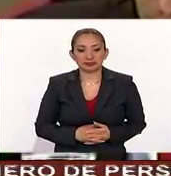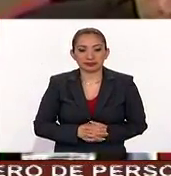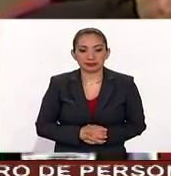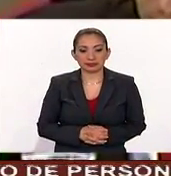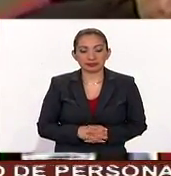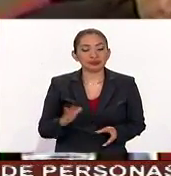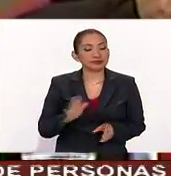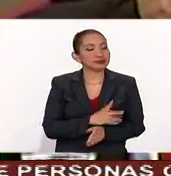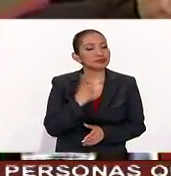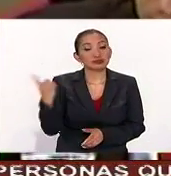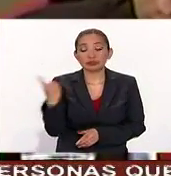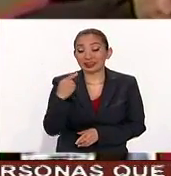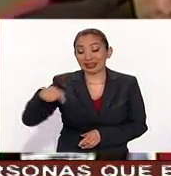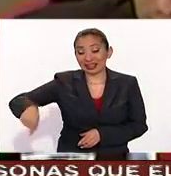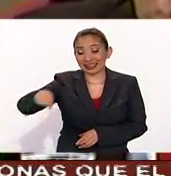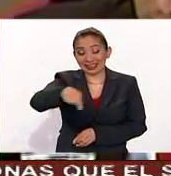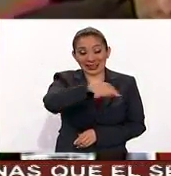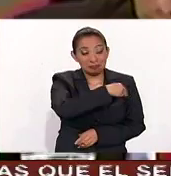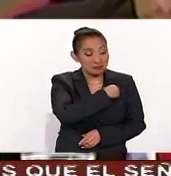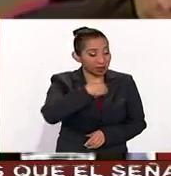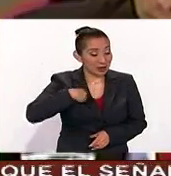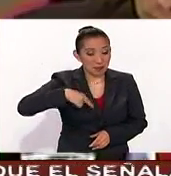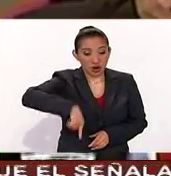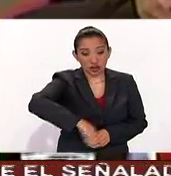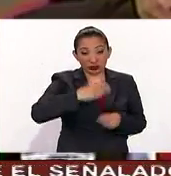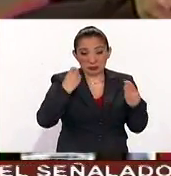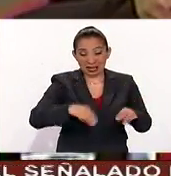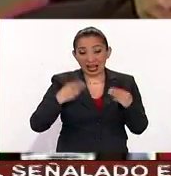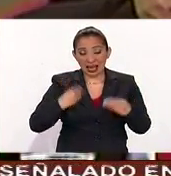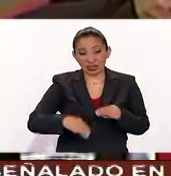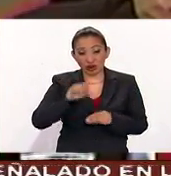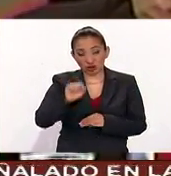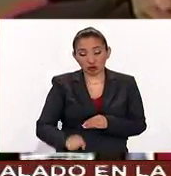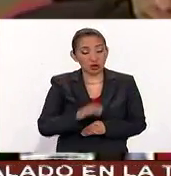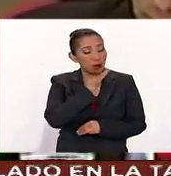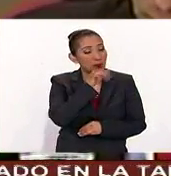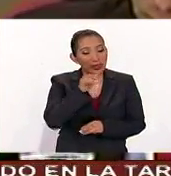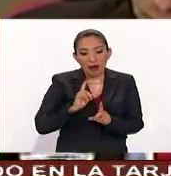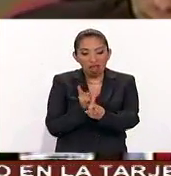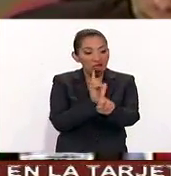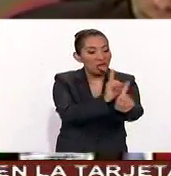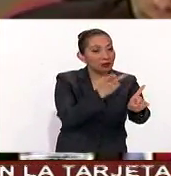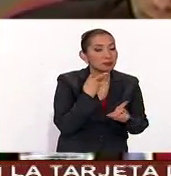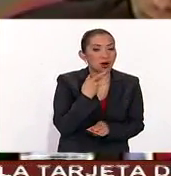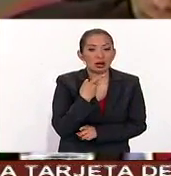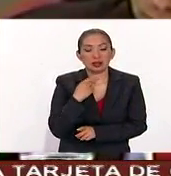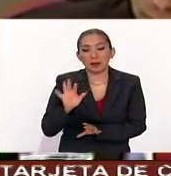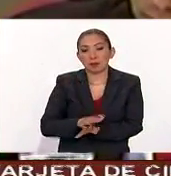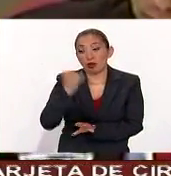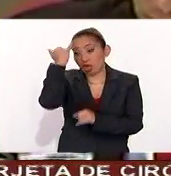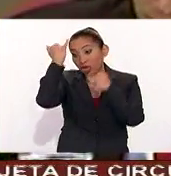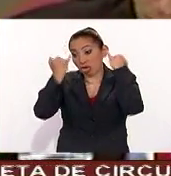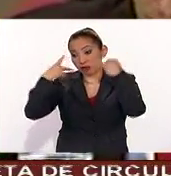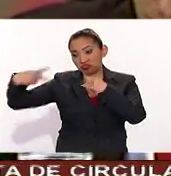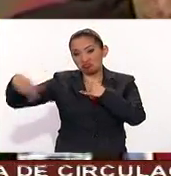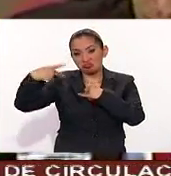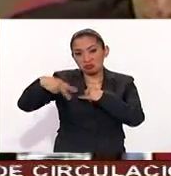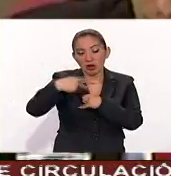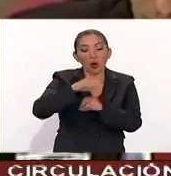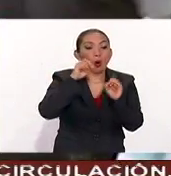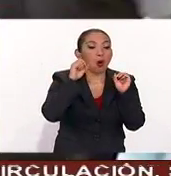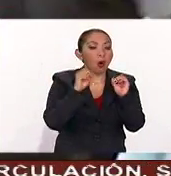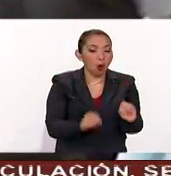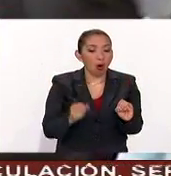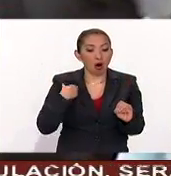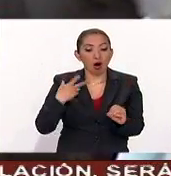Porque en los estados parte del Mercosur no puede haber lugar para la persecución política por razones ideológicas ni la